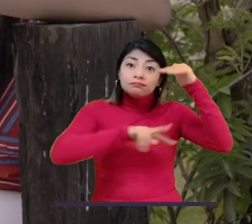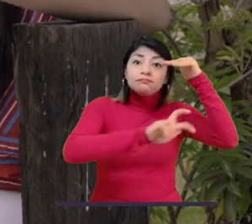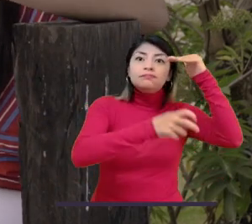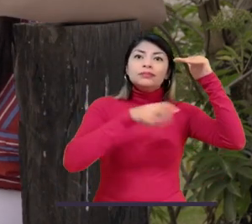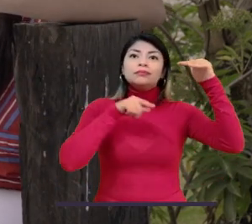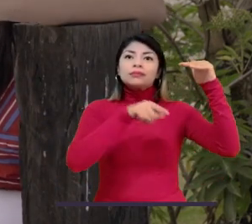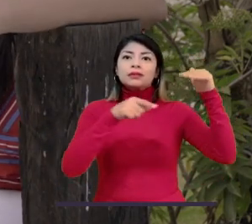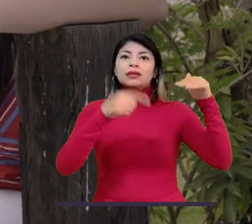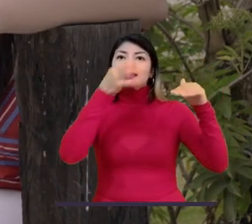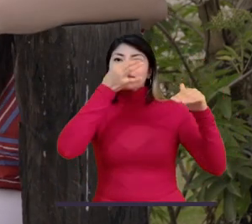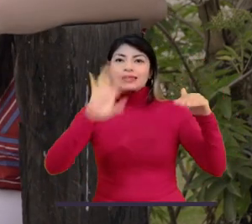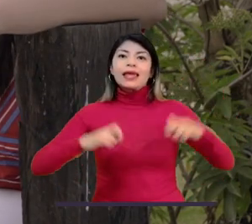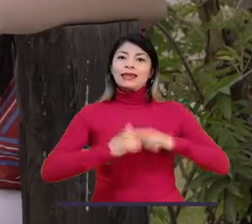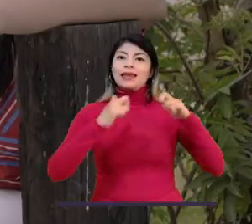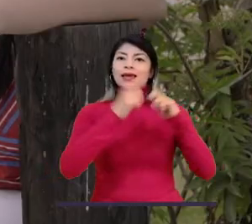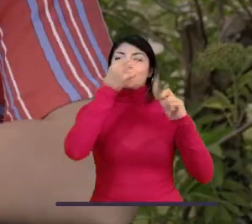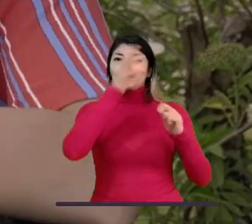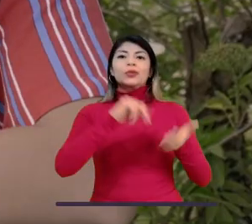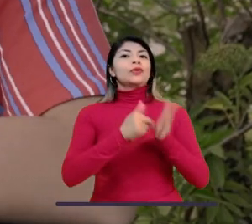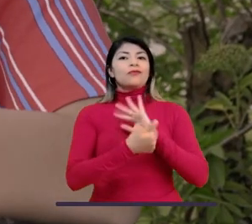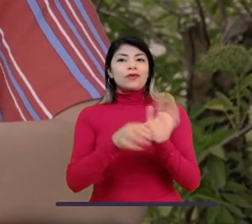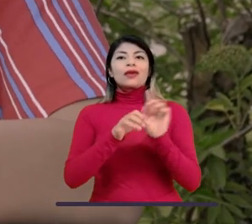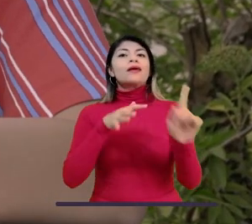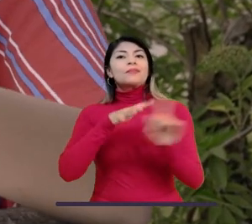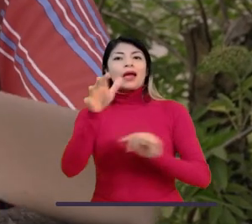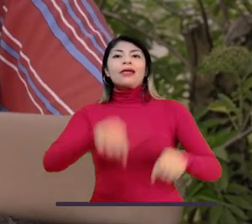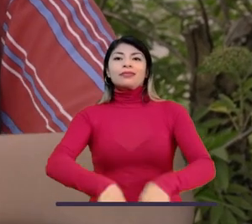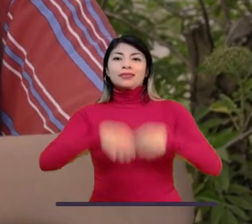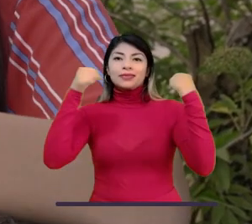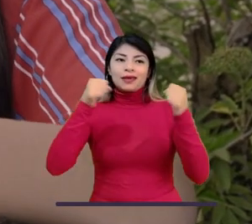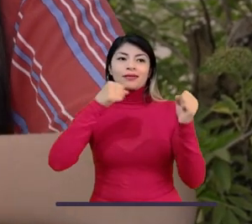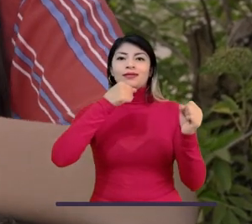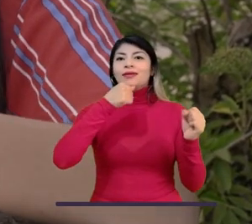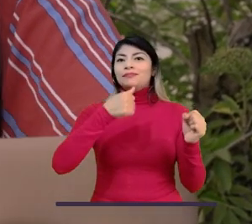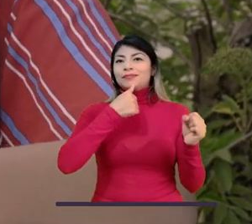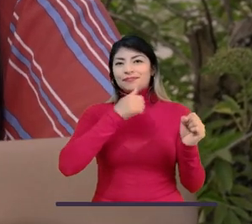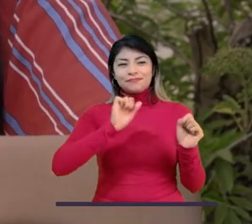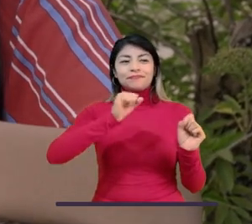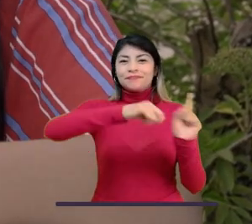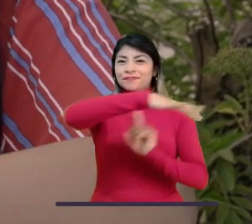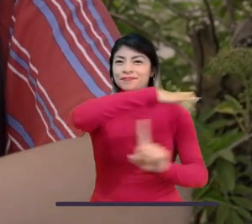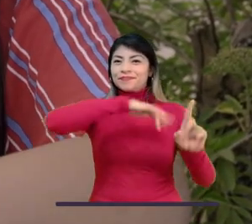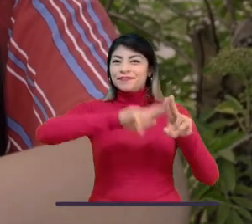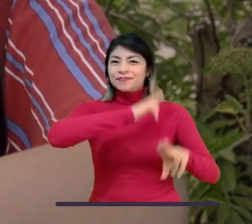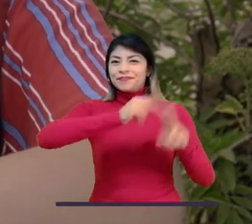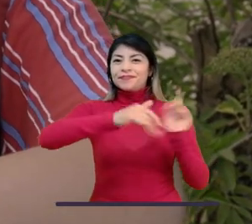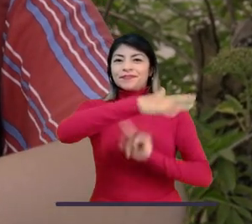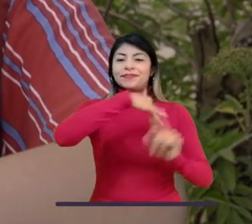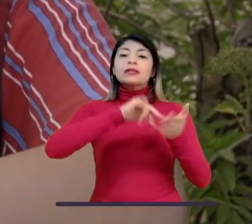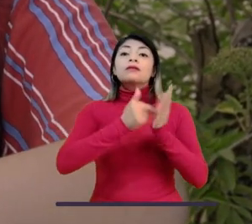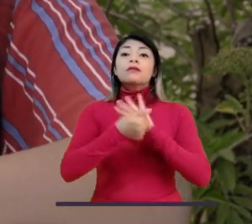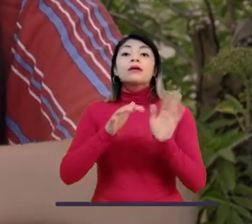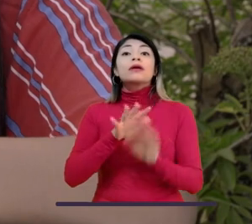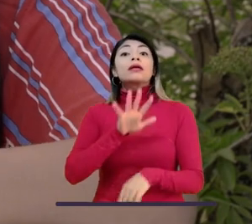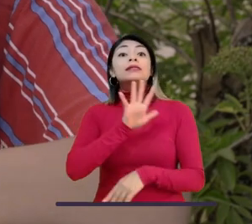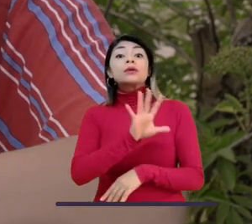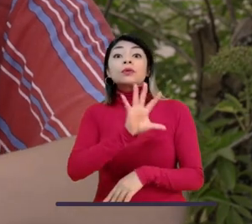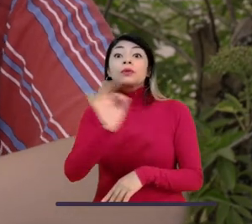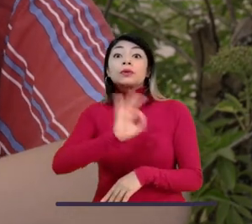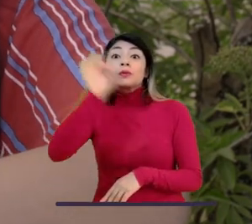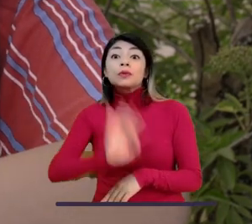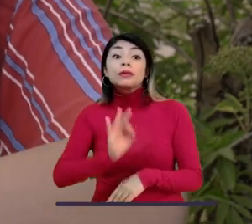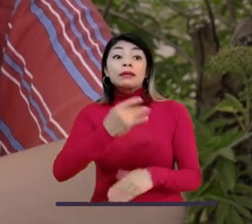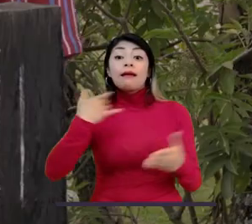las que más contribuyen al calentamiento global. Una prueba de esto son las emisiones de dióxido de carbono que han aumentado un 50% desde